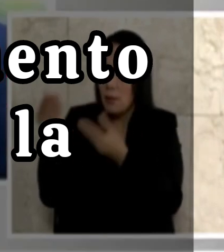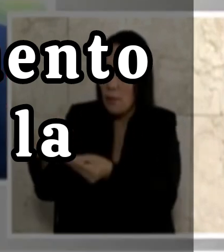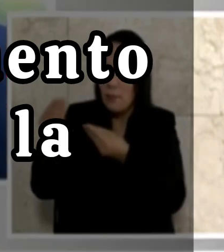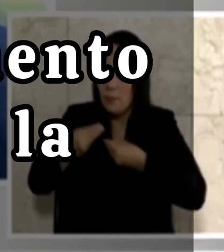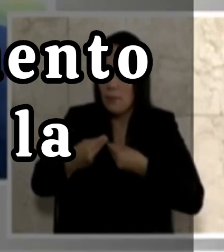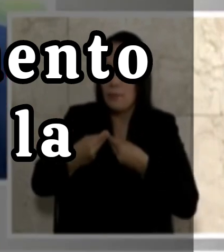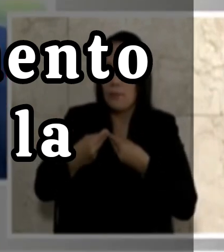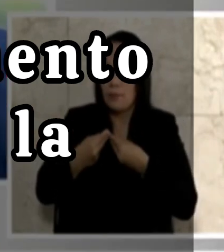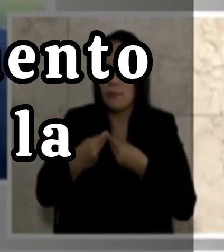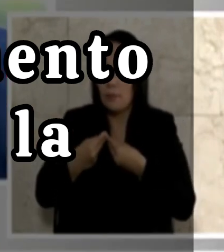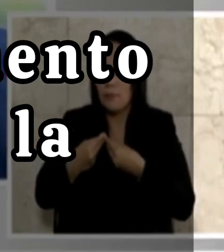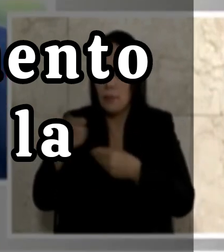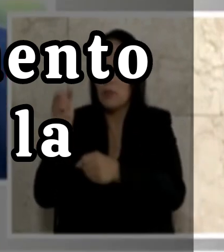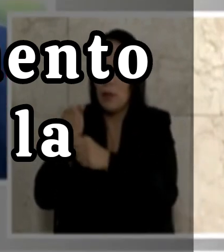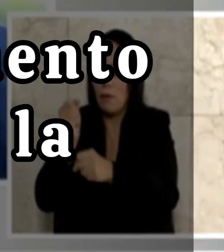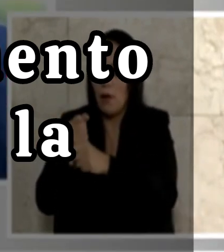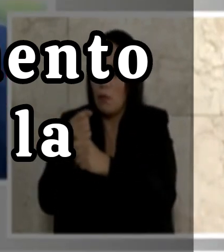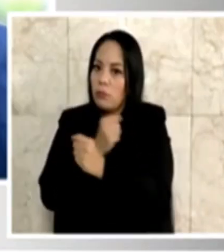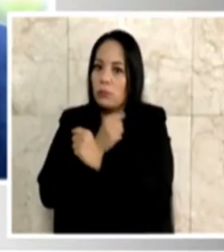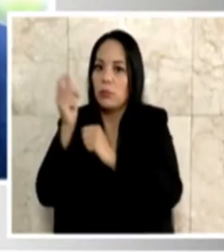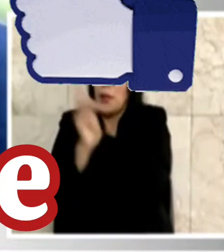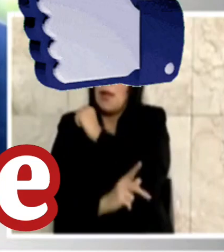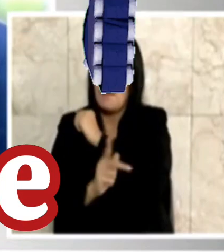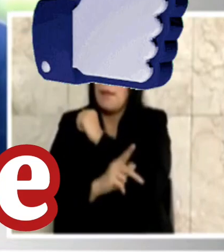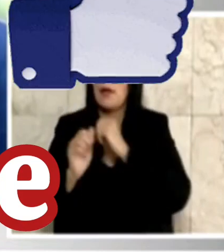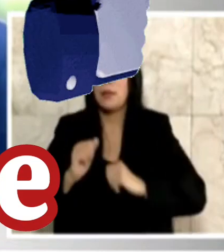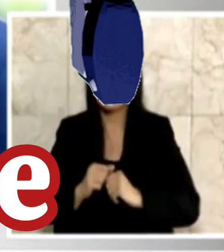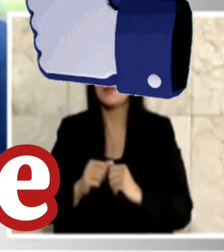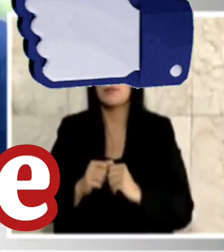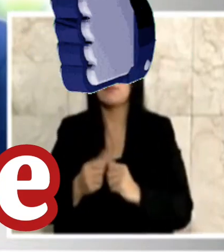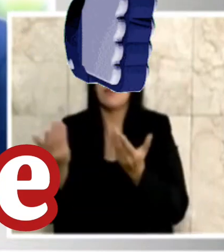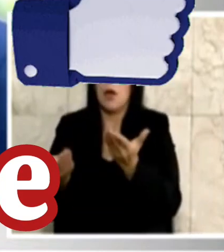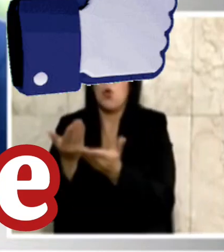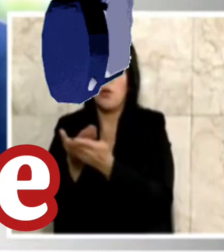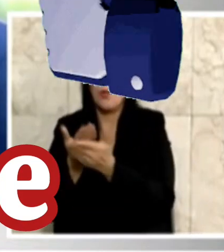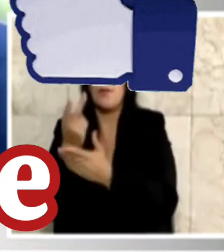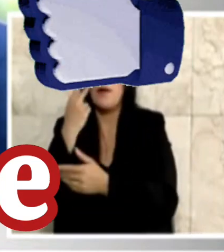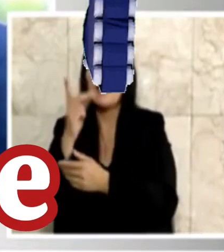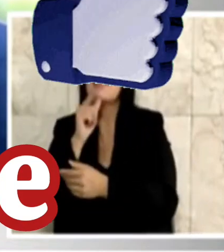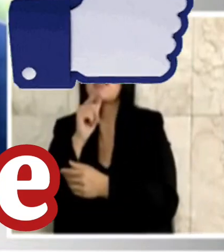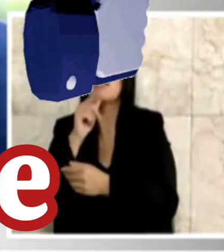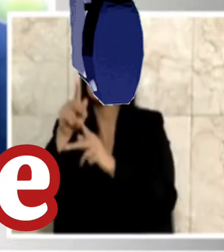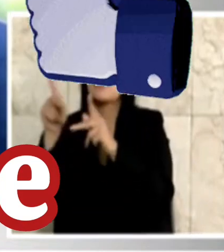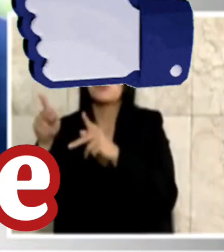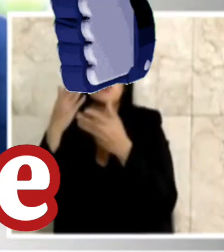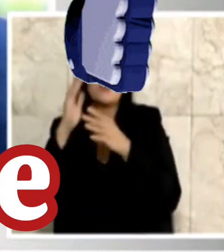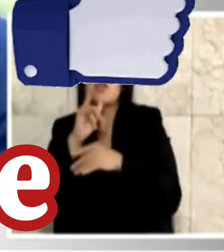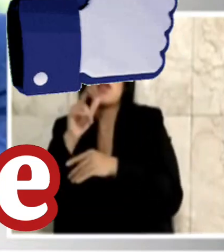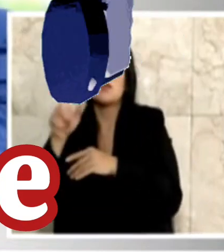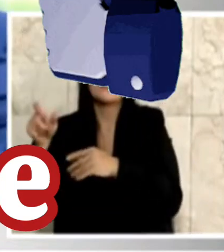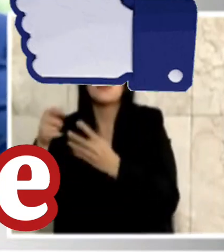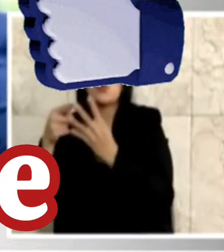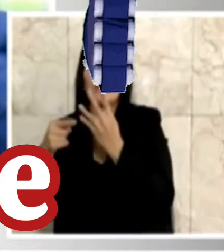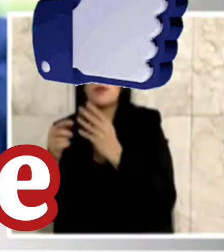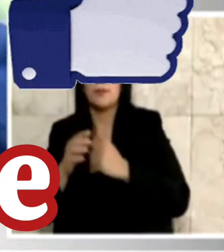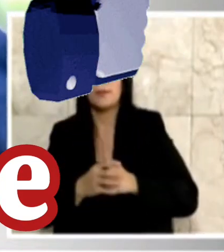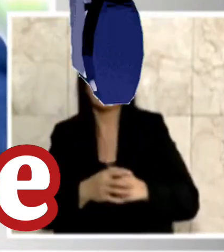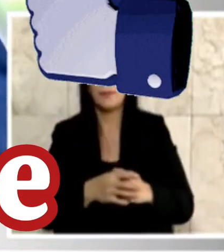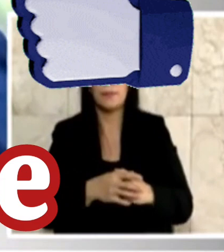una labor patriótica que la contribuya para ver quiénes son esos… yo no sé quiénes son los cuatro personajes.